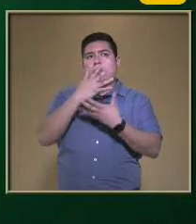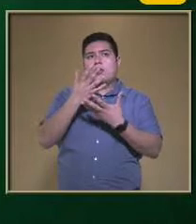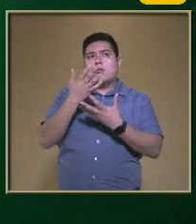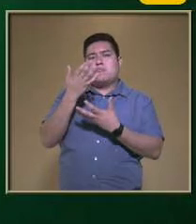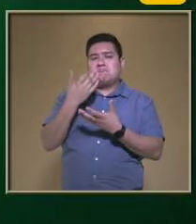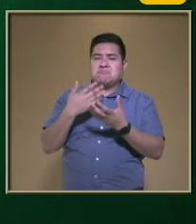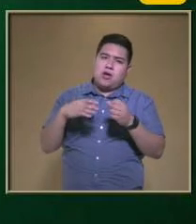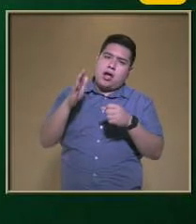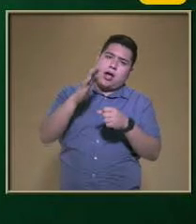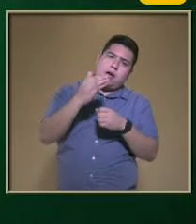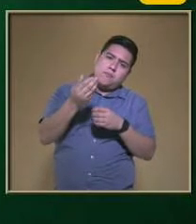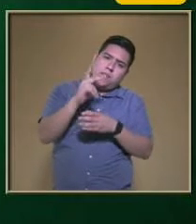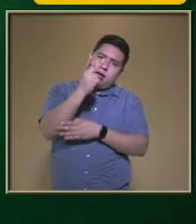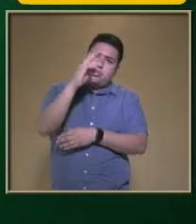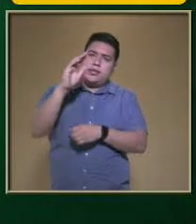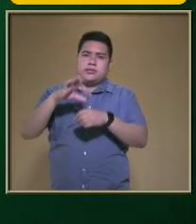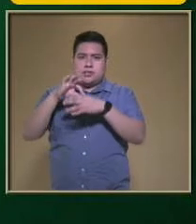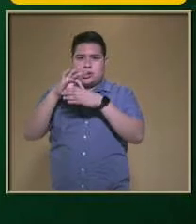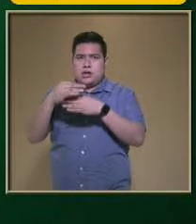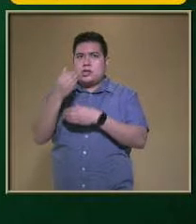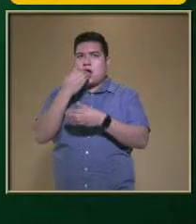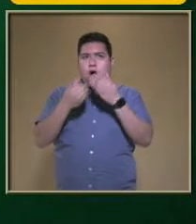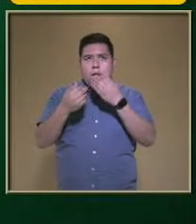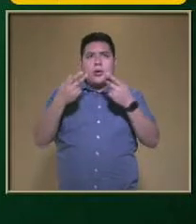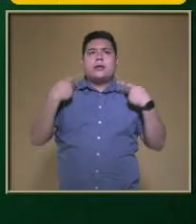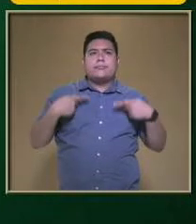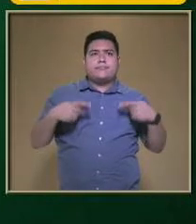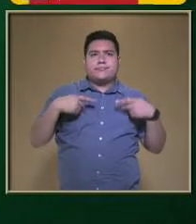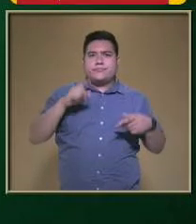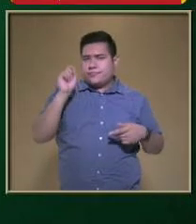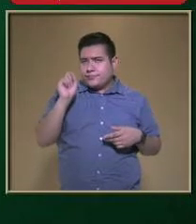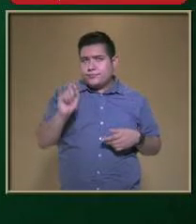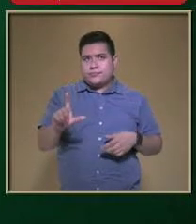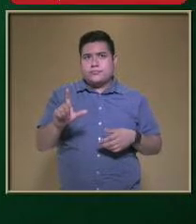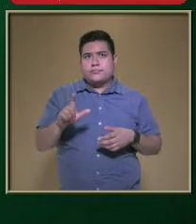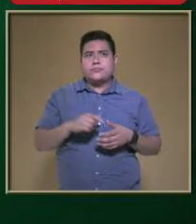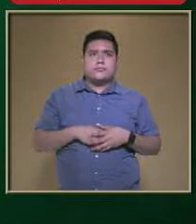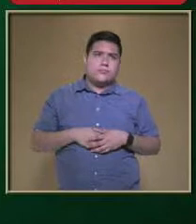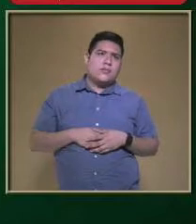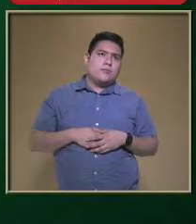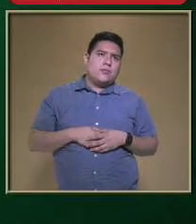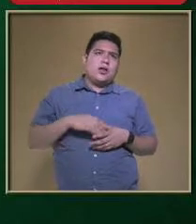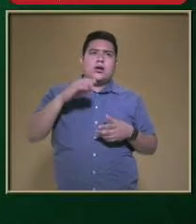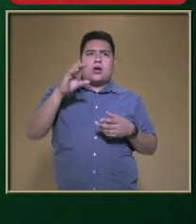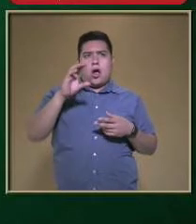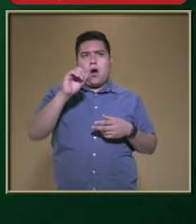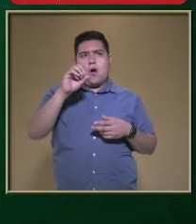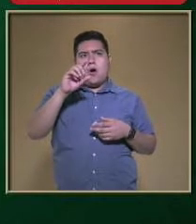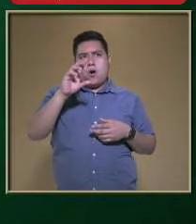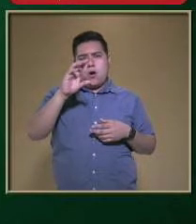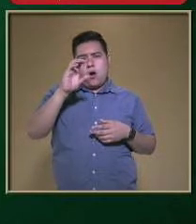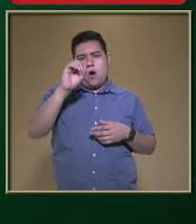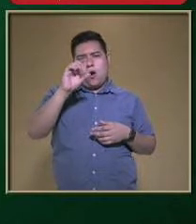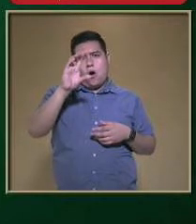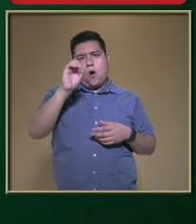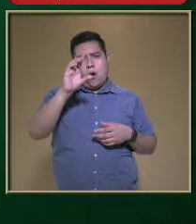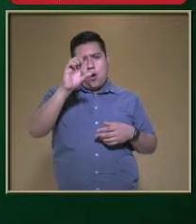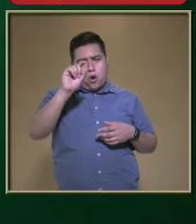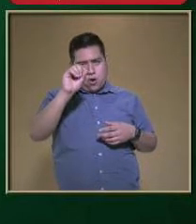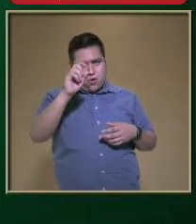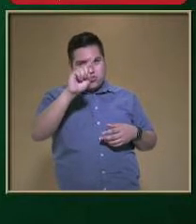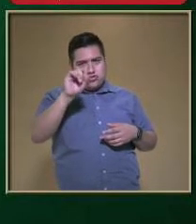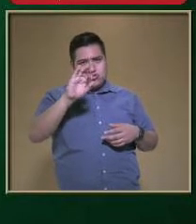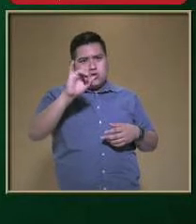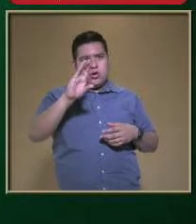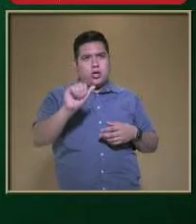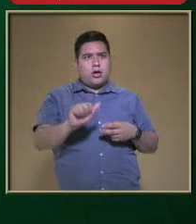No pusimos Al hombre Que normalmente Se pone de ejemplo Pusimos a otro animal El cerdo Es otro omnívoro Dentro de la dieta